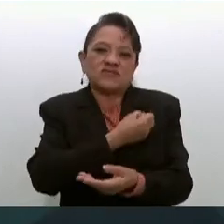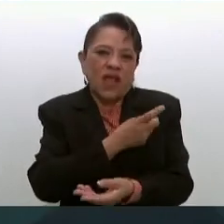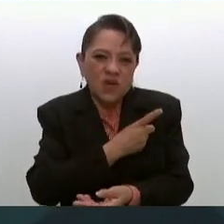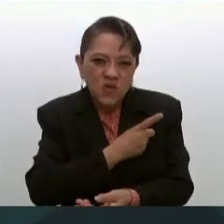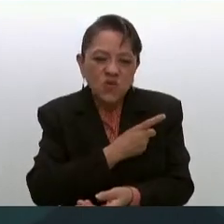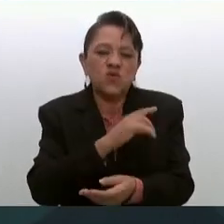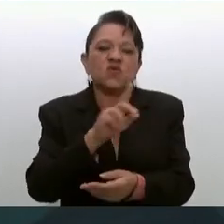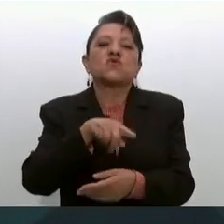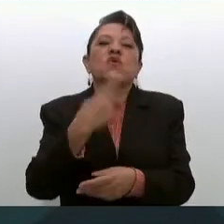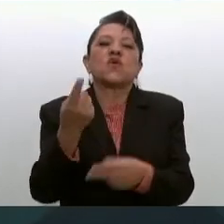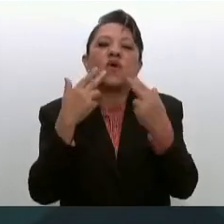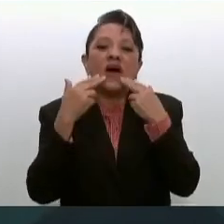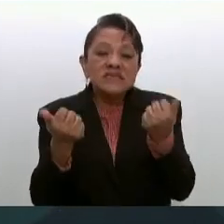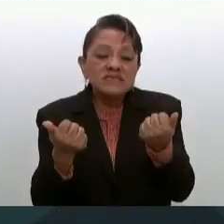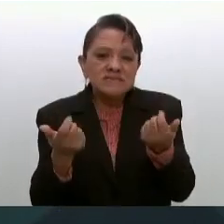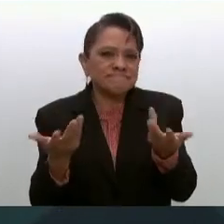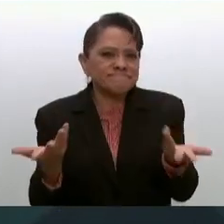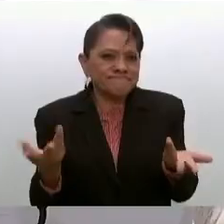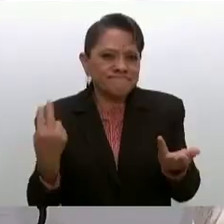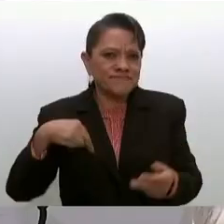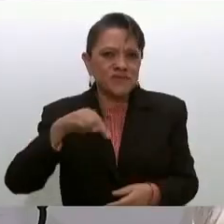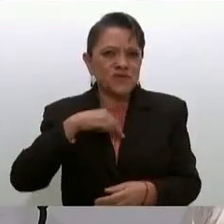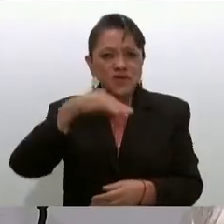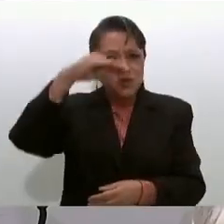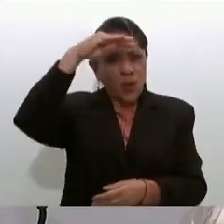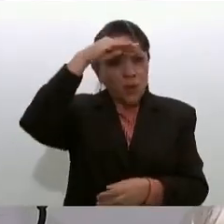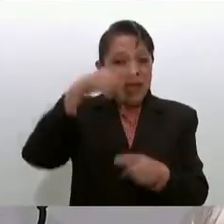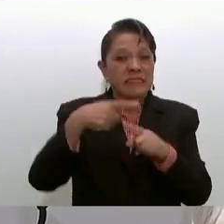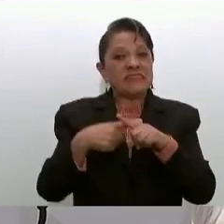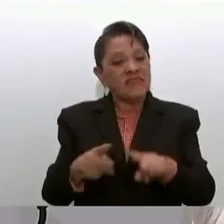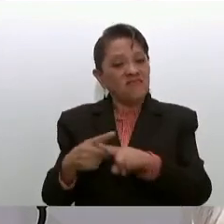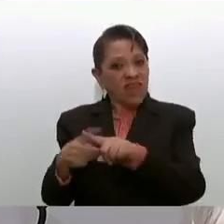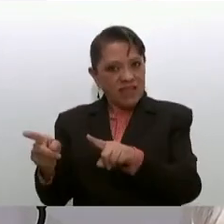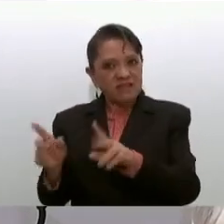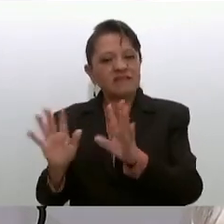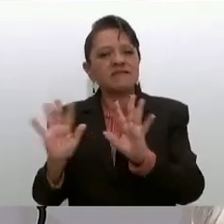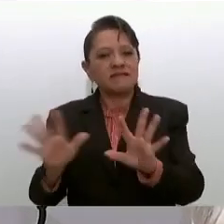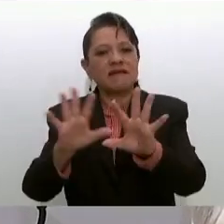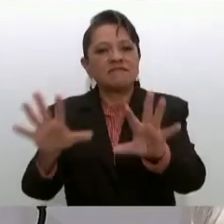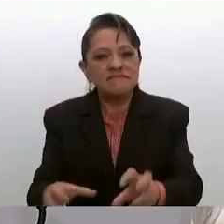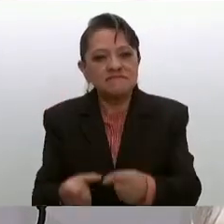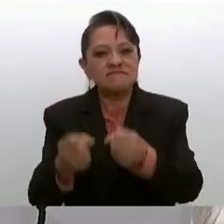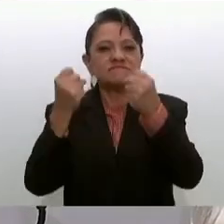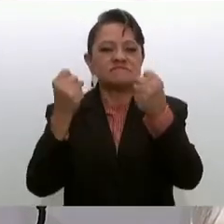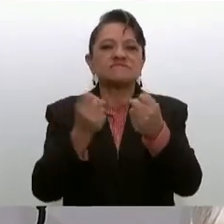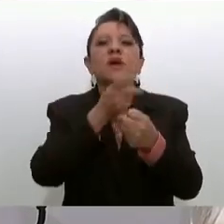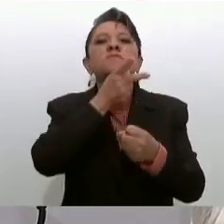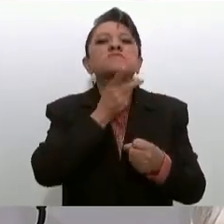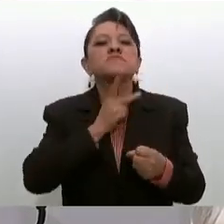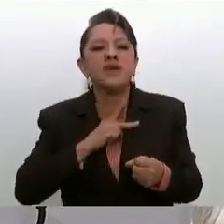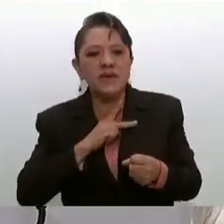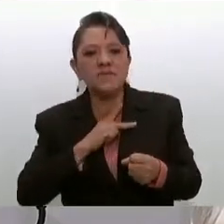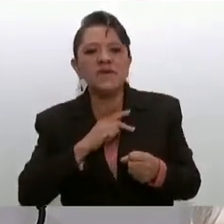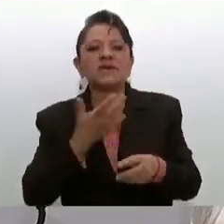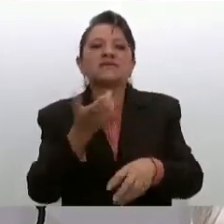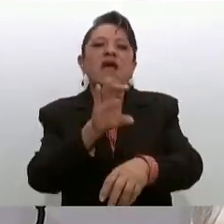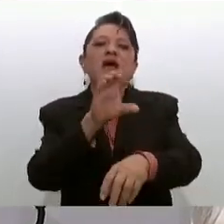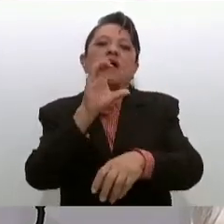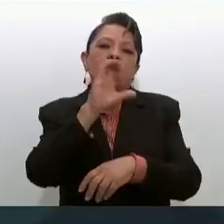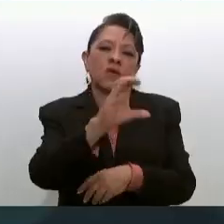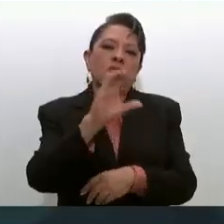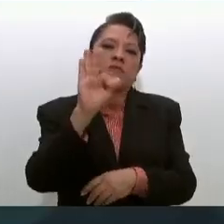de otra manera estamos rescatando a Pemex rescatando a la comisión federal de